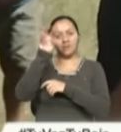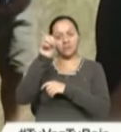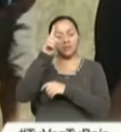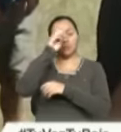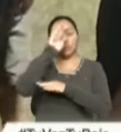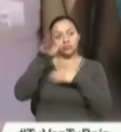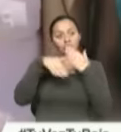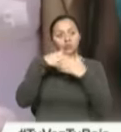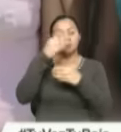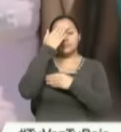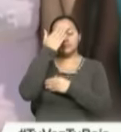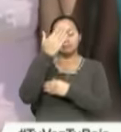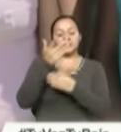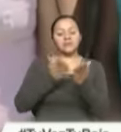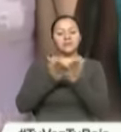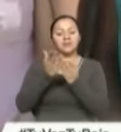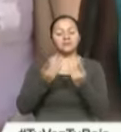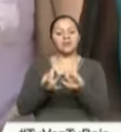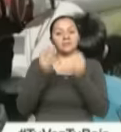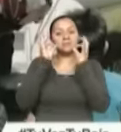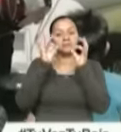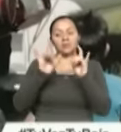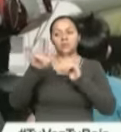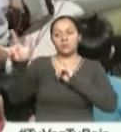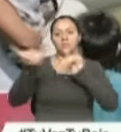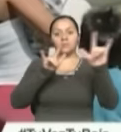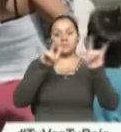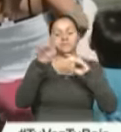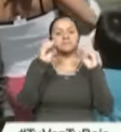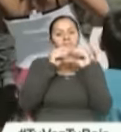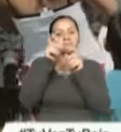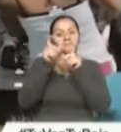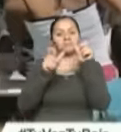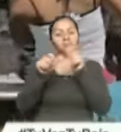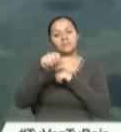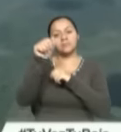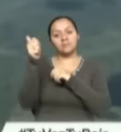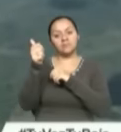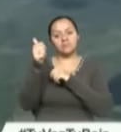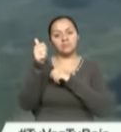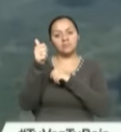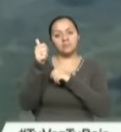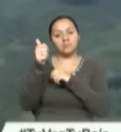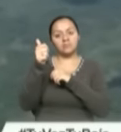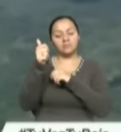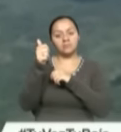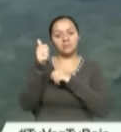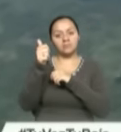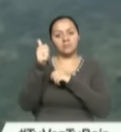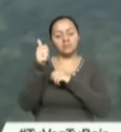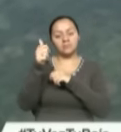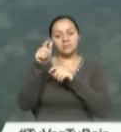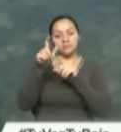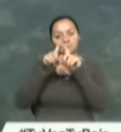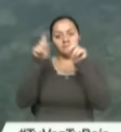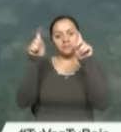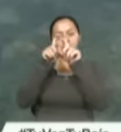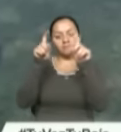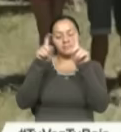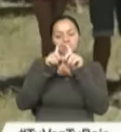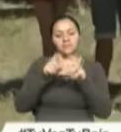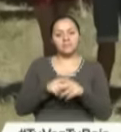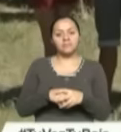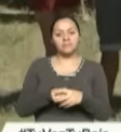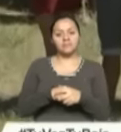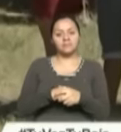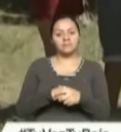servicio de calidad a esas rutas que son atractivas para el resto de operadoras, que son poco atractivas para